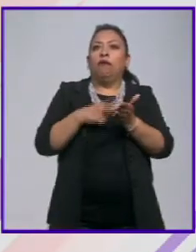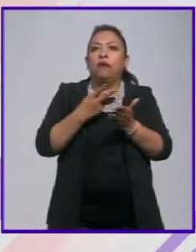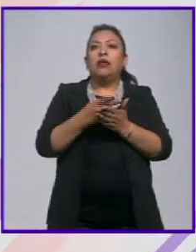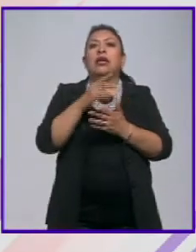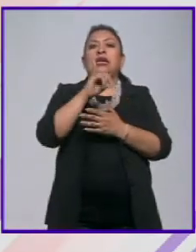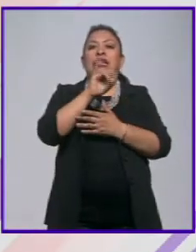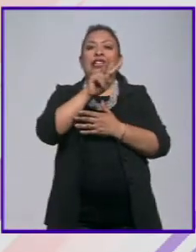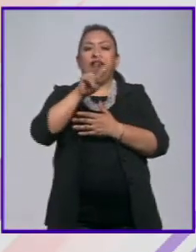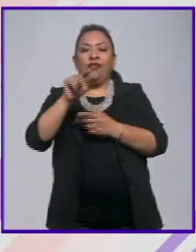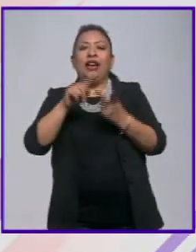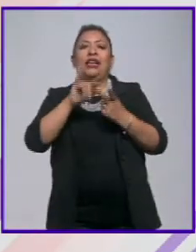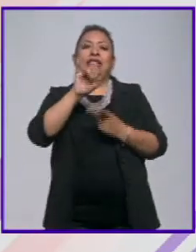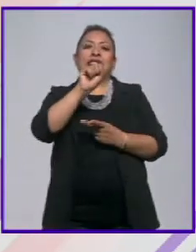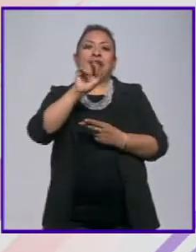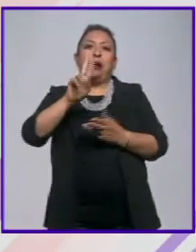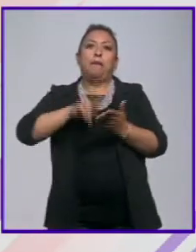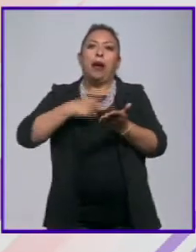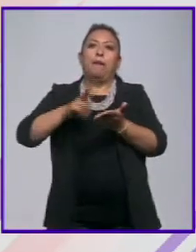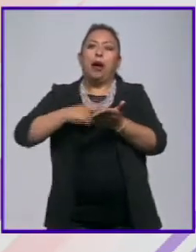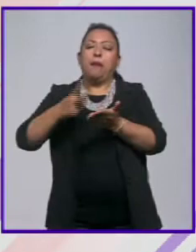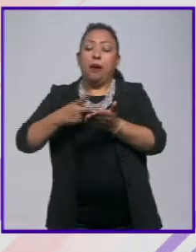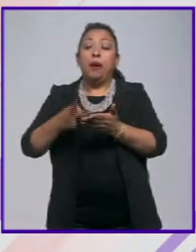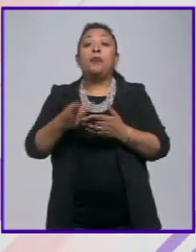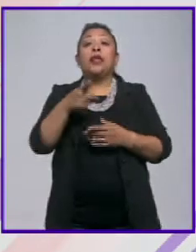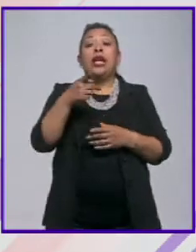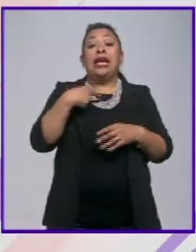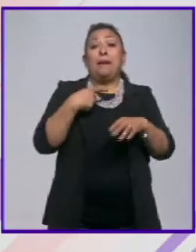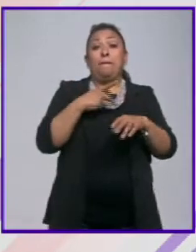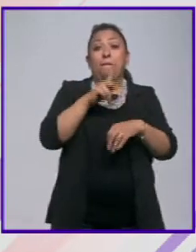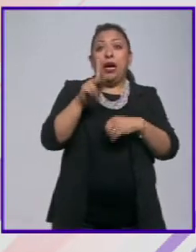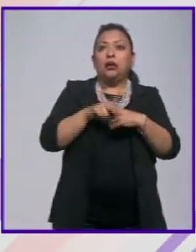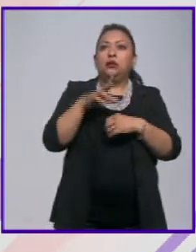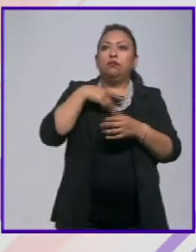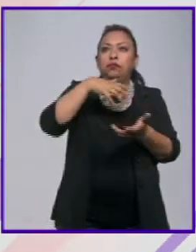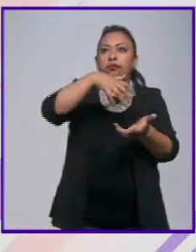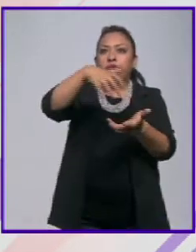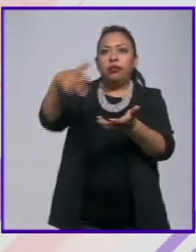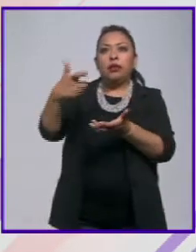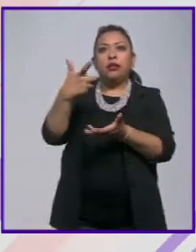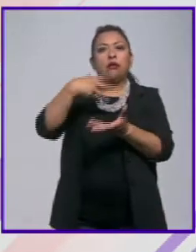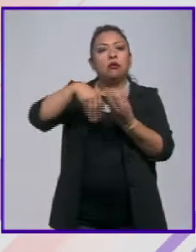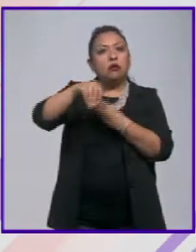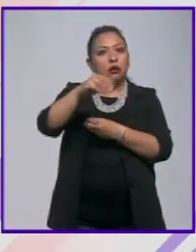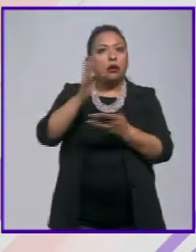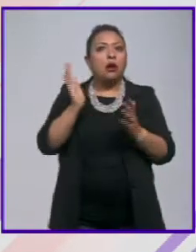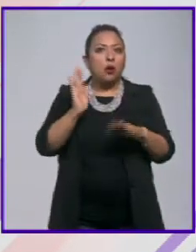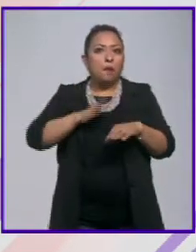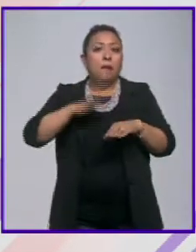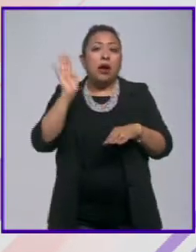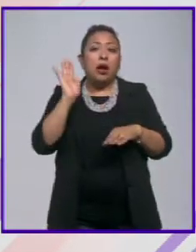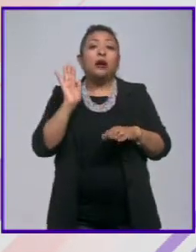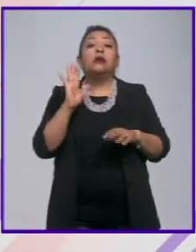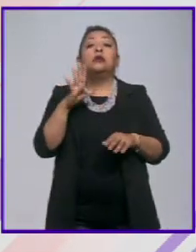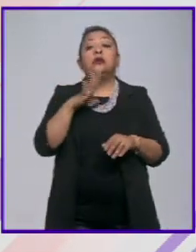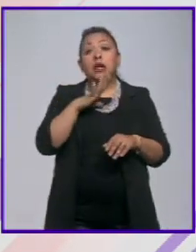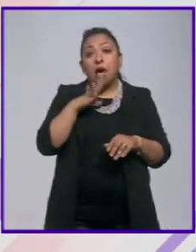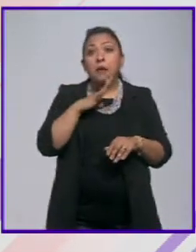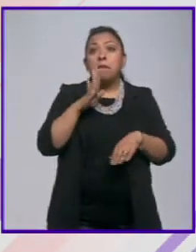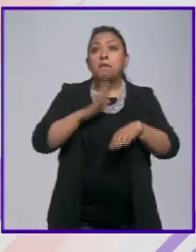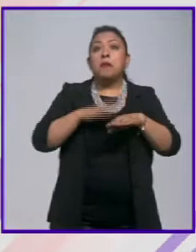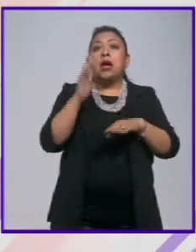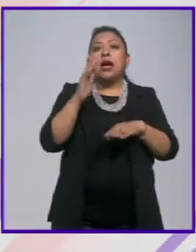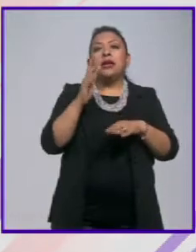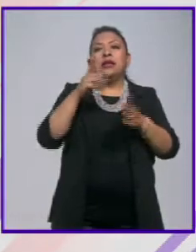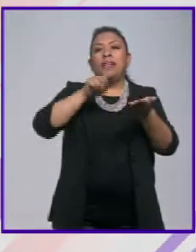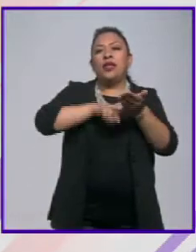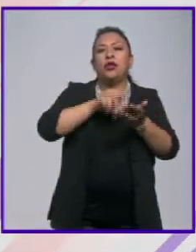ISR y el el y el Estado recauda más dinero es decir aparte de que incrementas